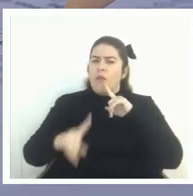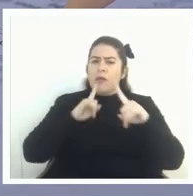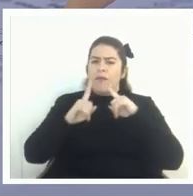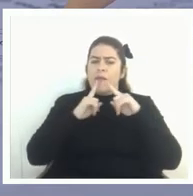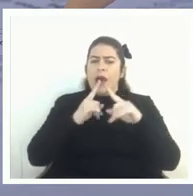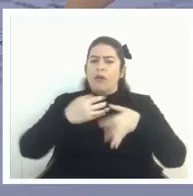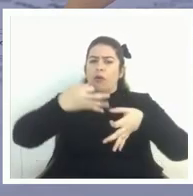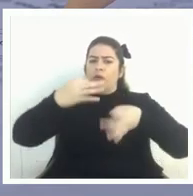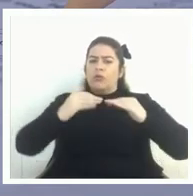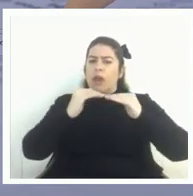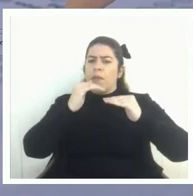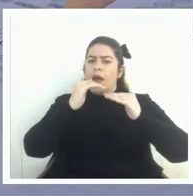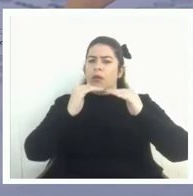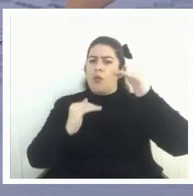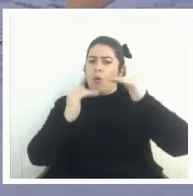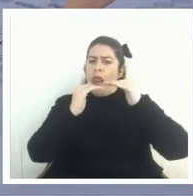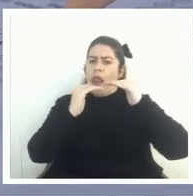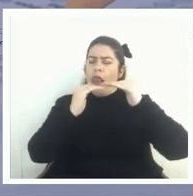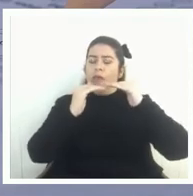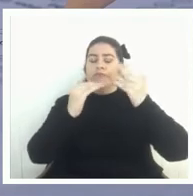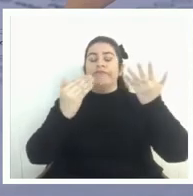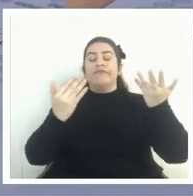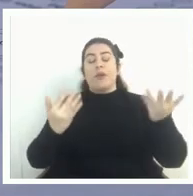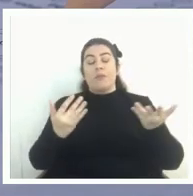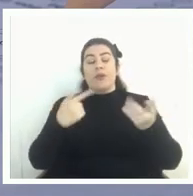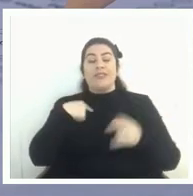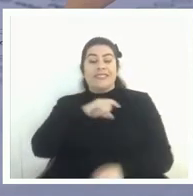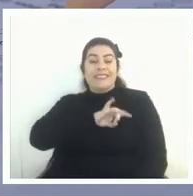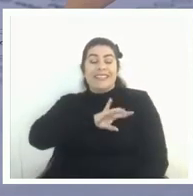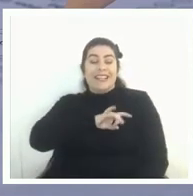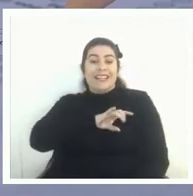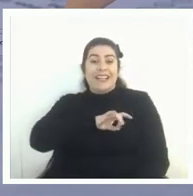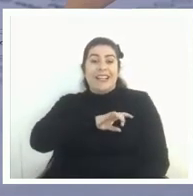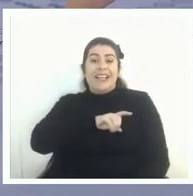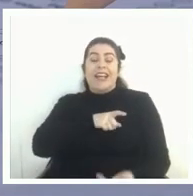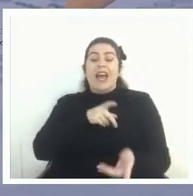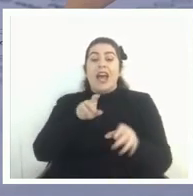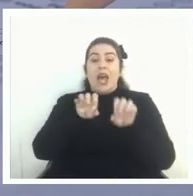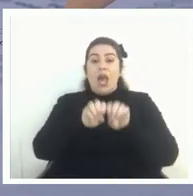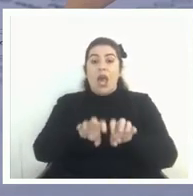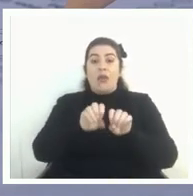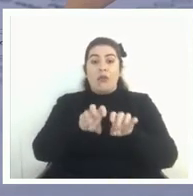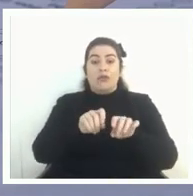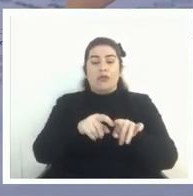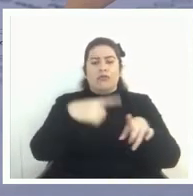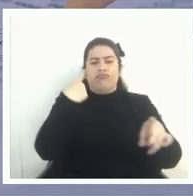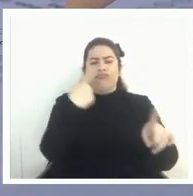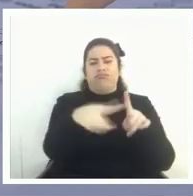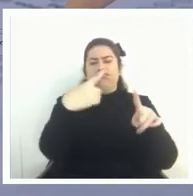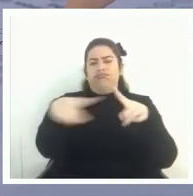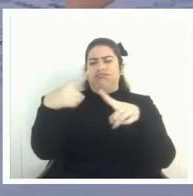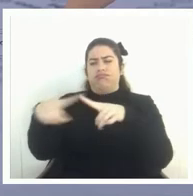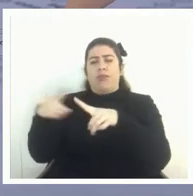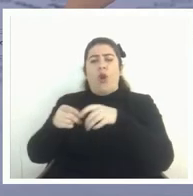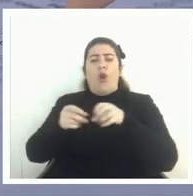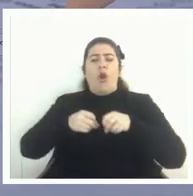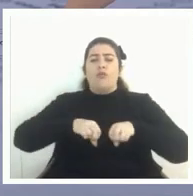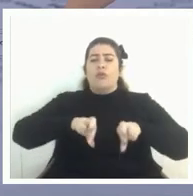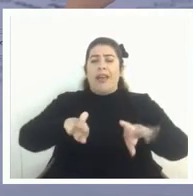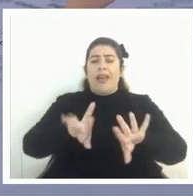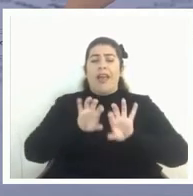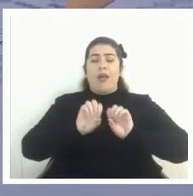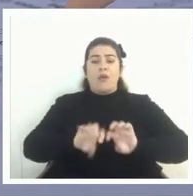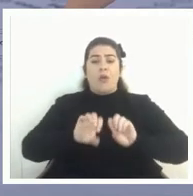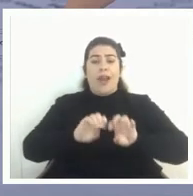pero Chile tiene una educación terriblemente heterogénea las oportunidades educativas de nuestros